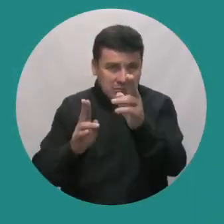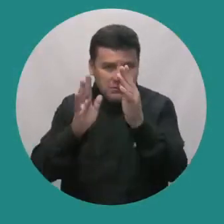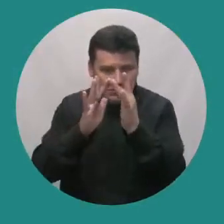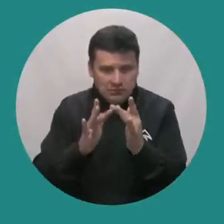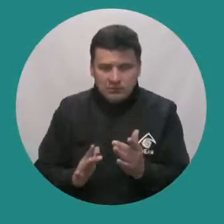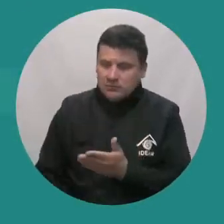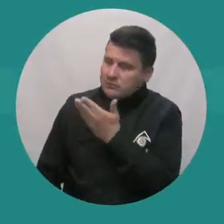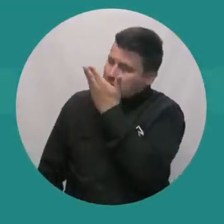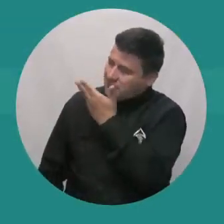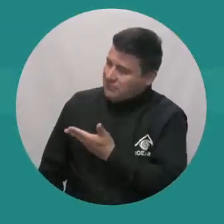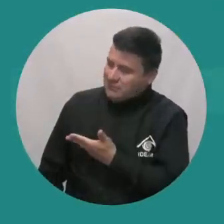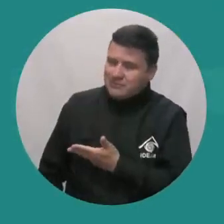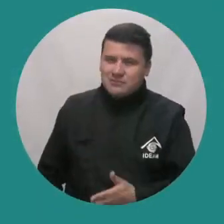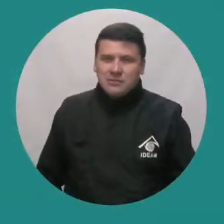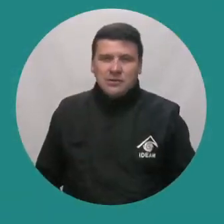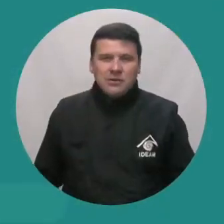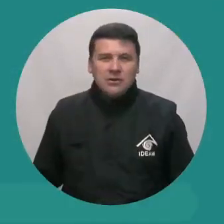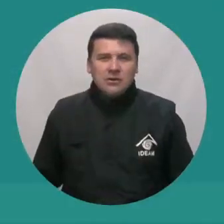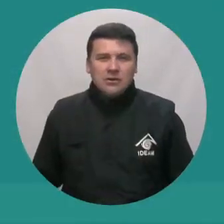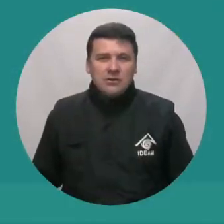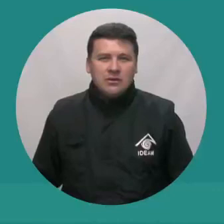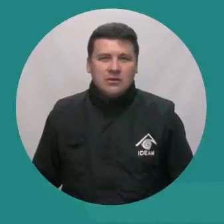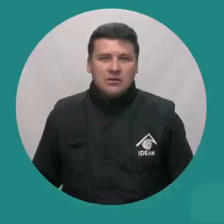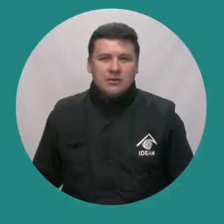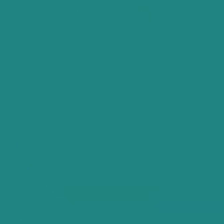Síganos a través de nuestras redes sociales.